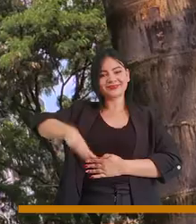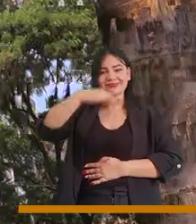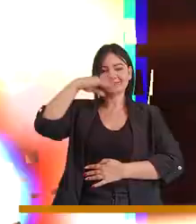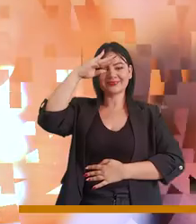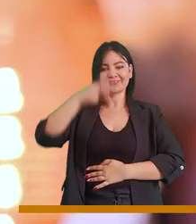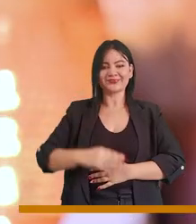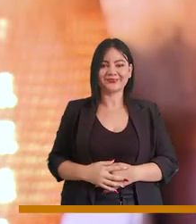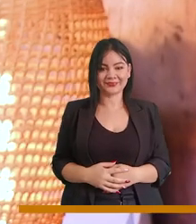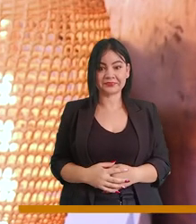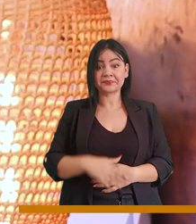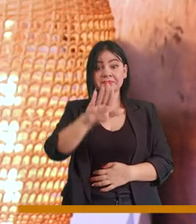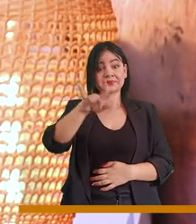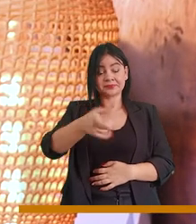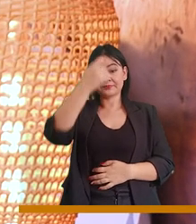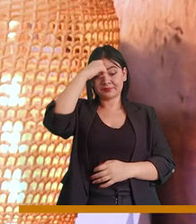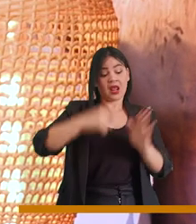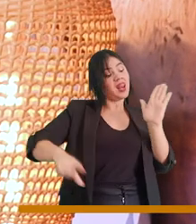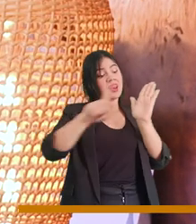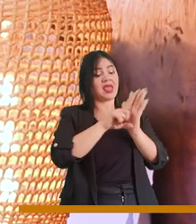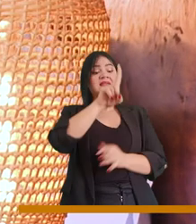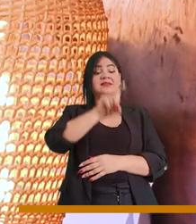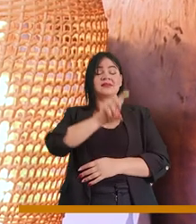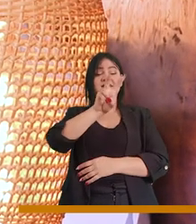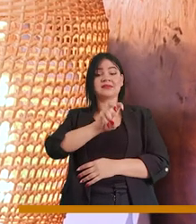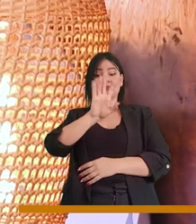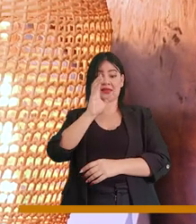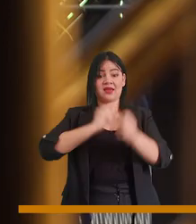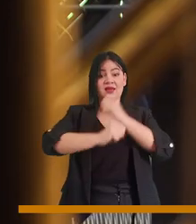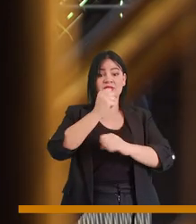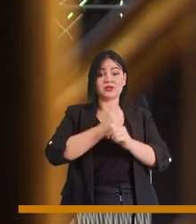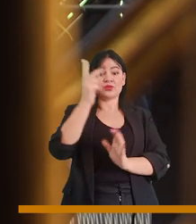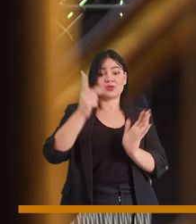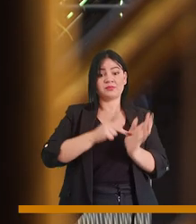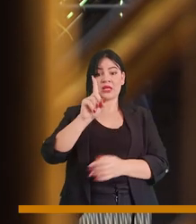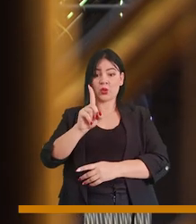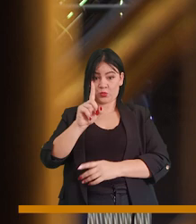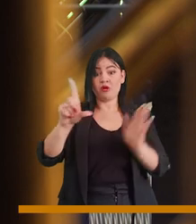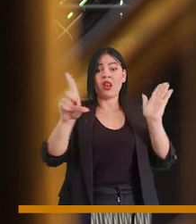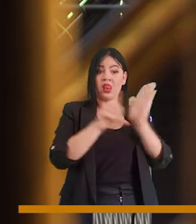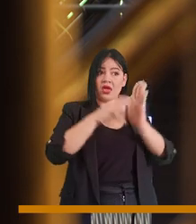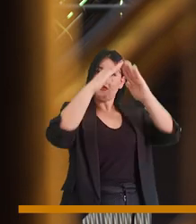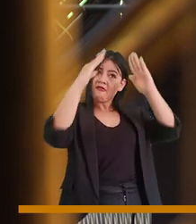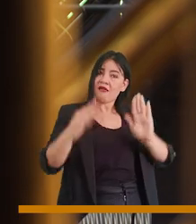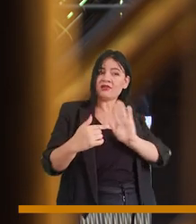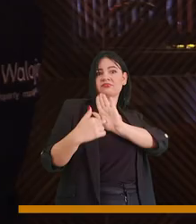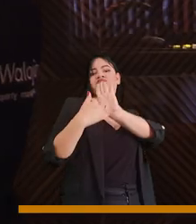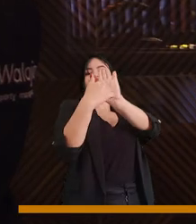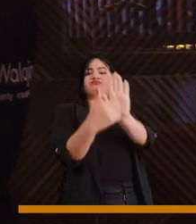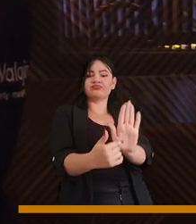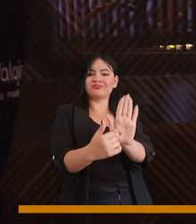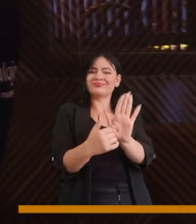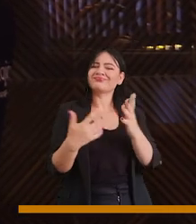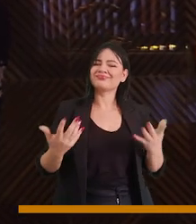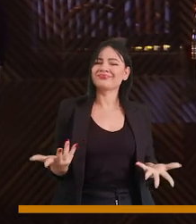Medellín. Hay que tener presente que desde el marco de la Ley 675 del 2001, Rey que rige la propiedad horizontal, se